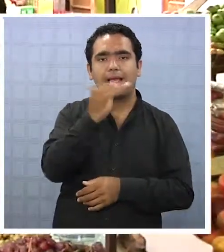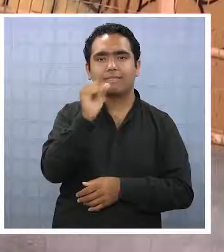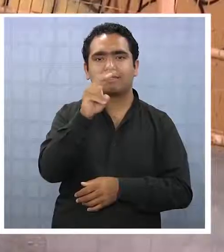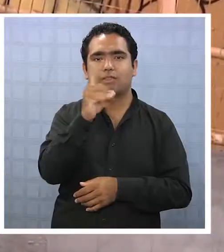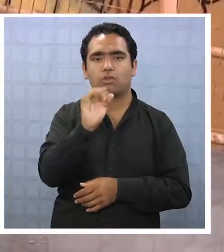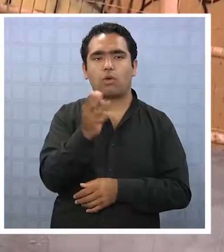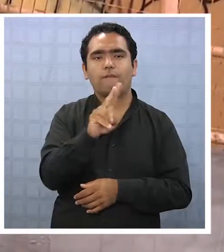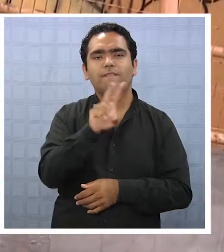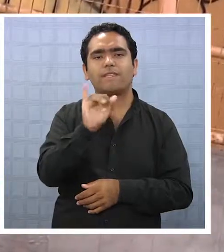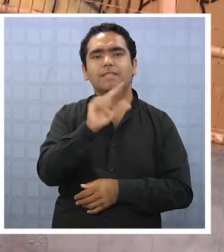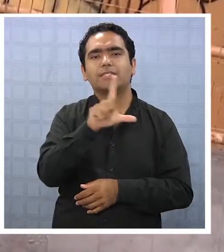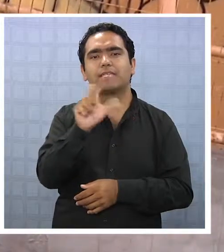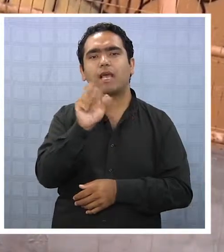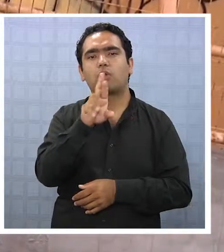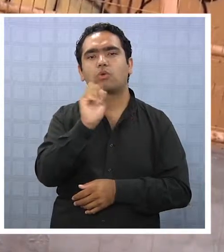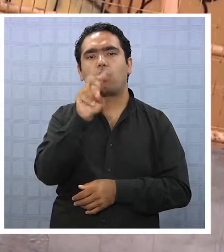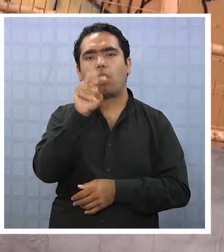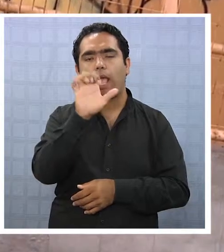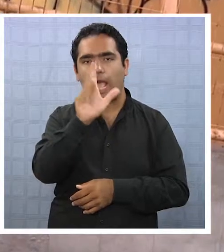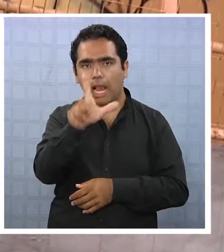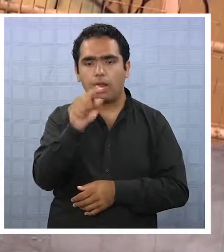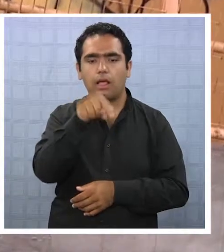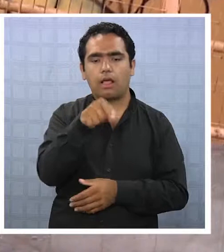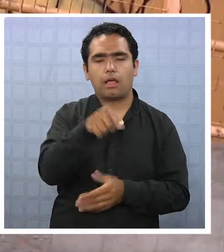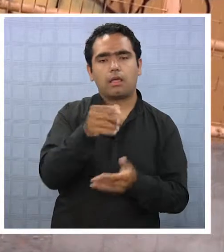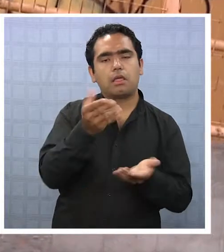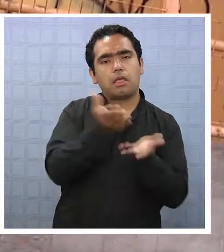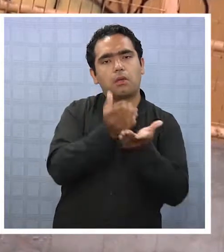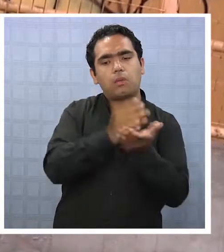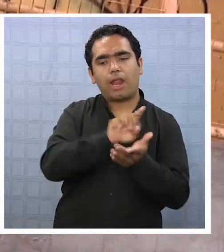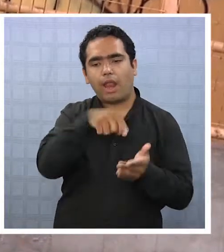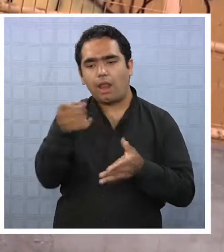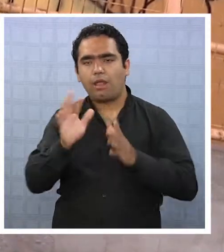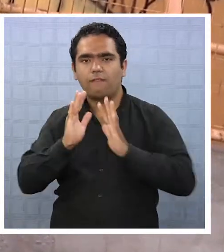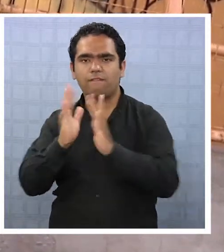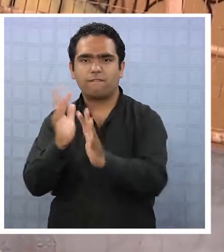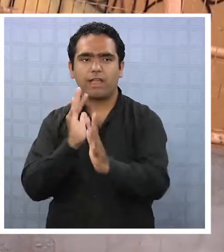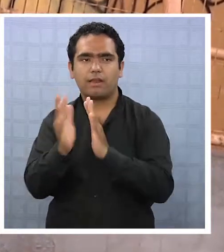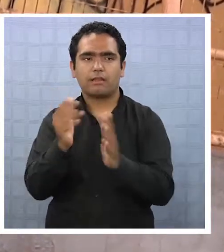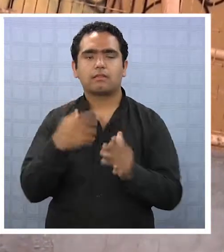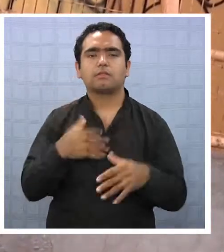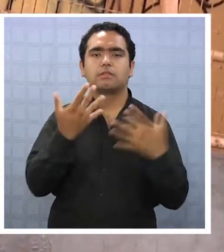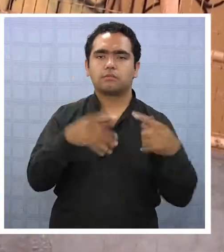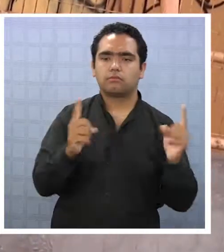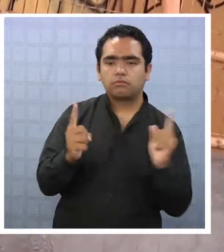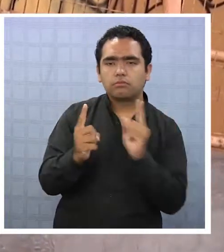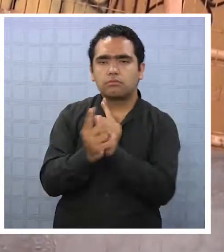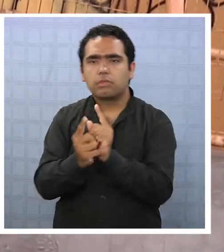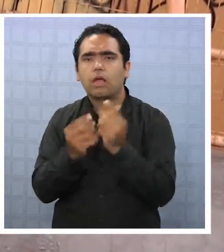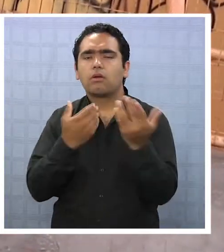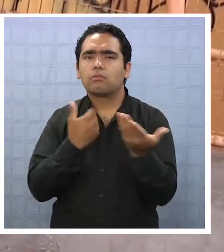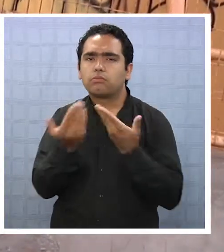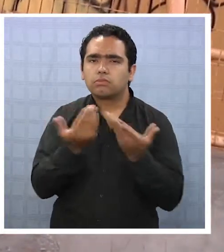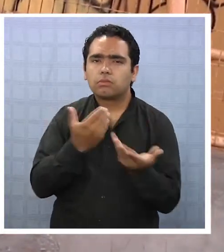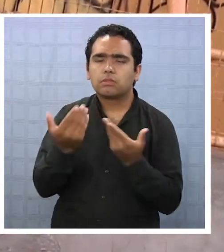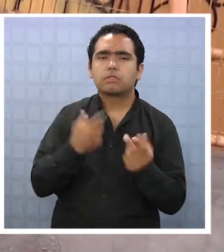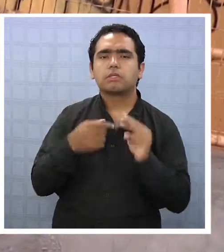Se conversó con la presidenta del sindicato para ver la posibilidad de cambiar de día.